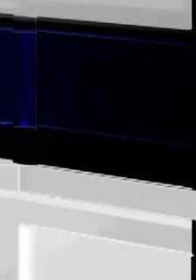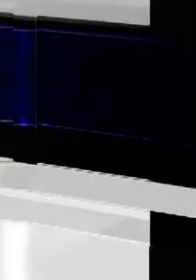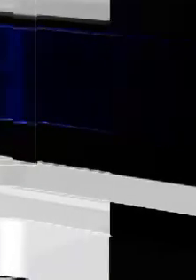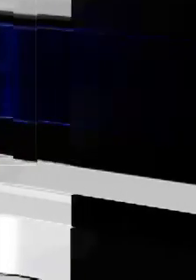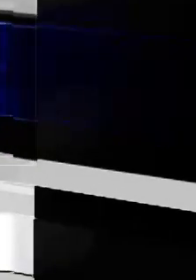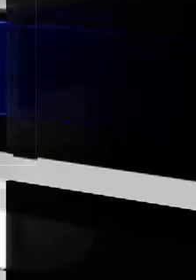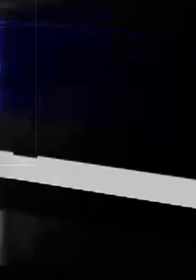Gracias. Gracias. Gracias. Gracias. Gracias. Gracias.